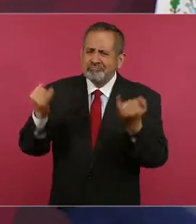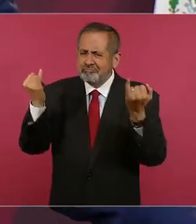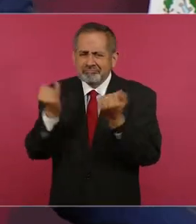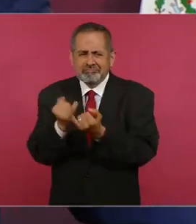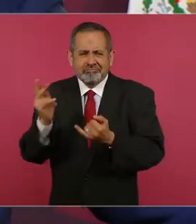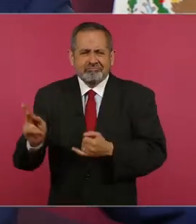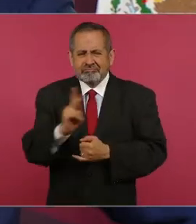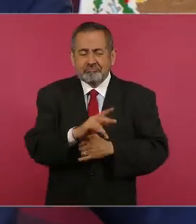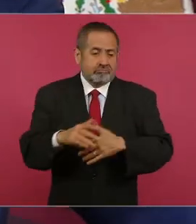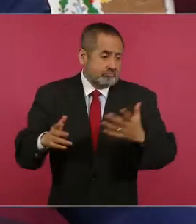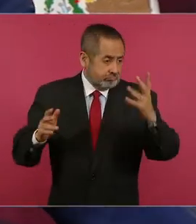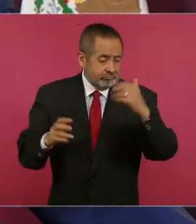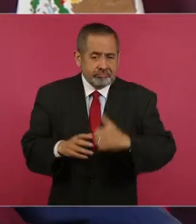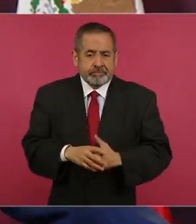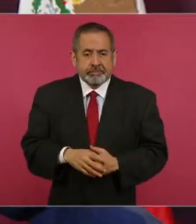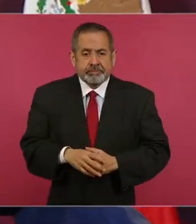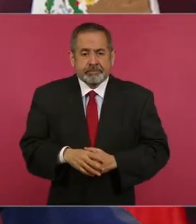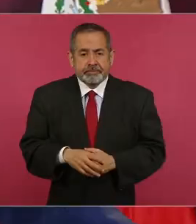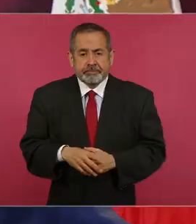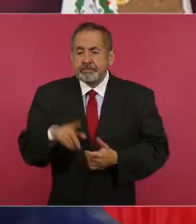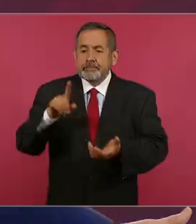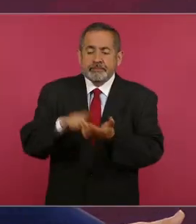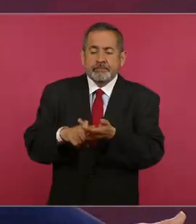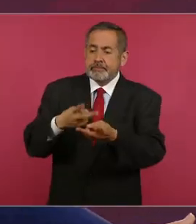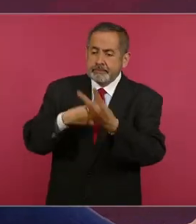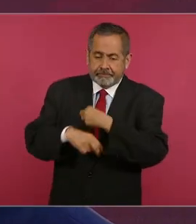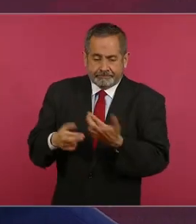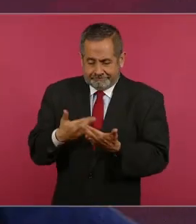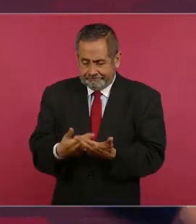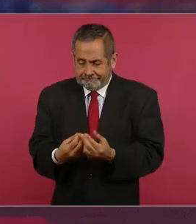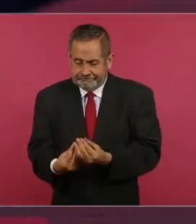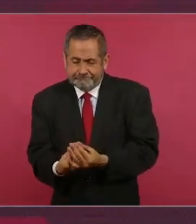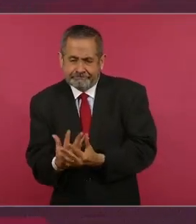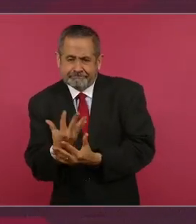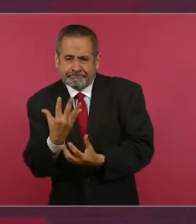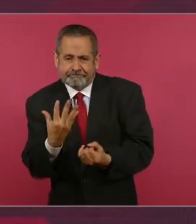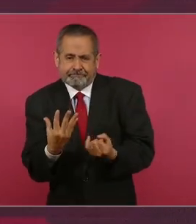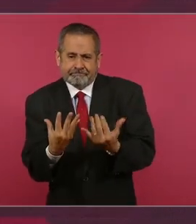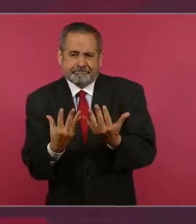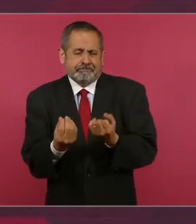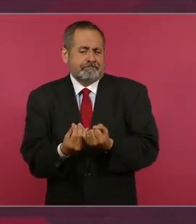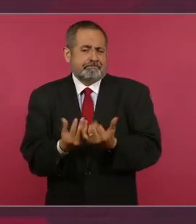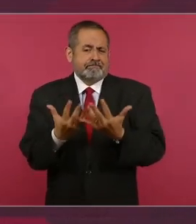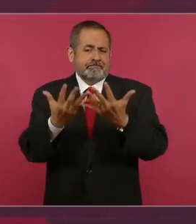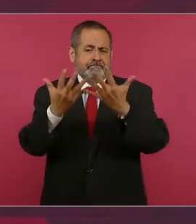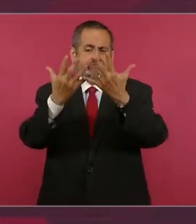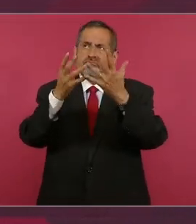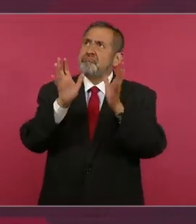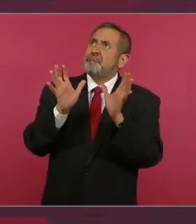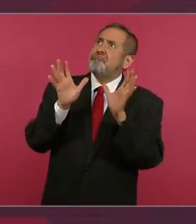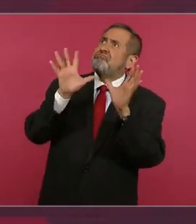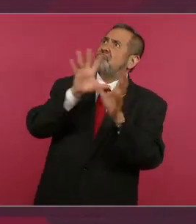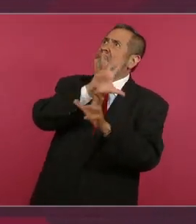significaba la fertilidad del suelo y el sostén